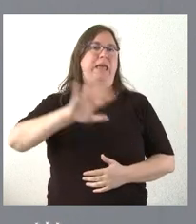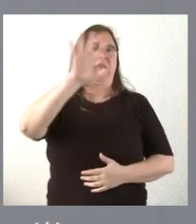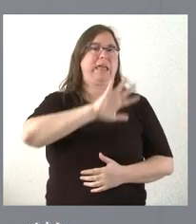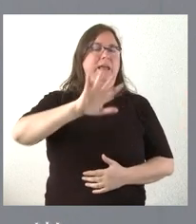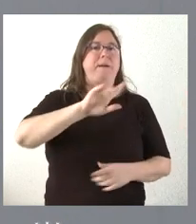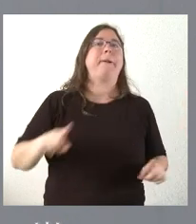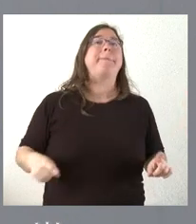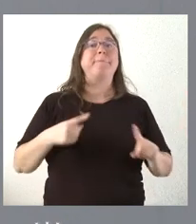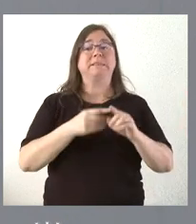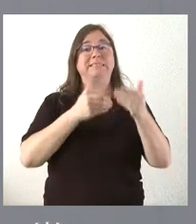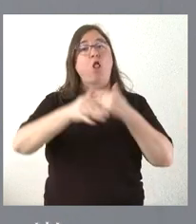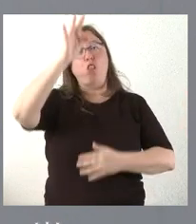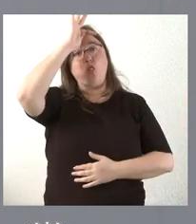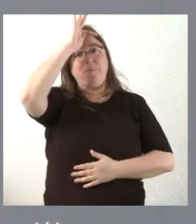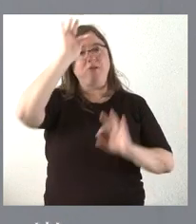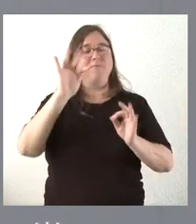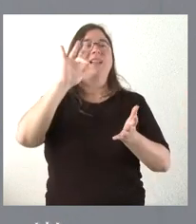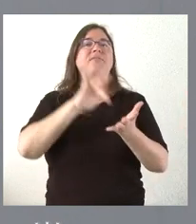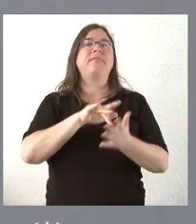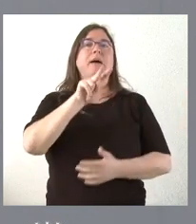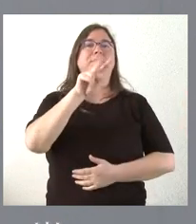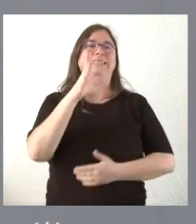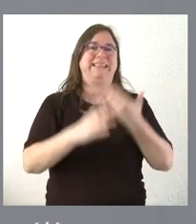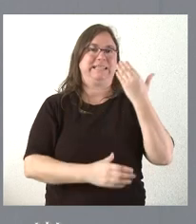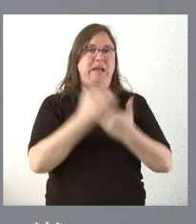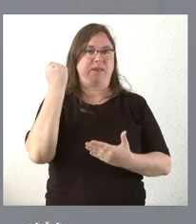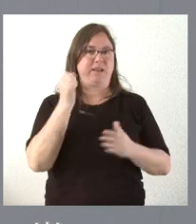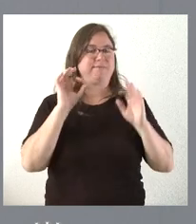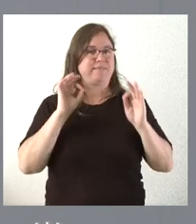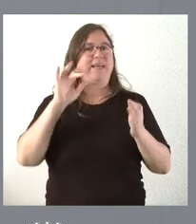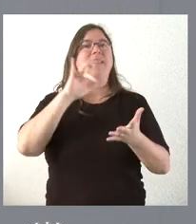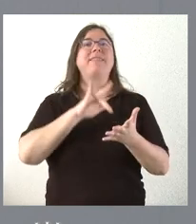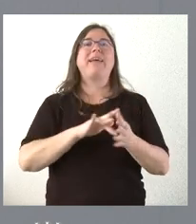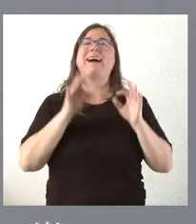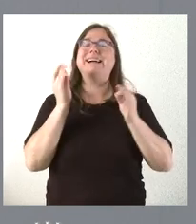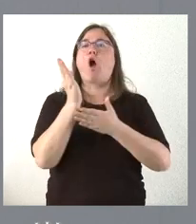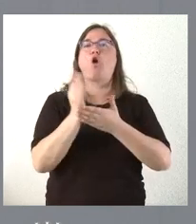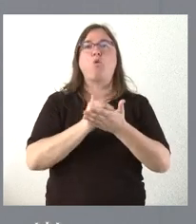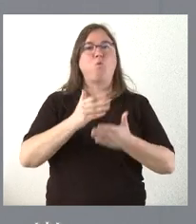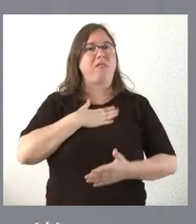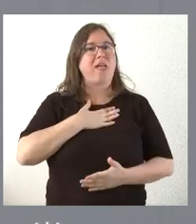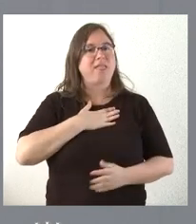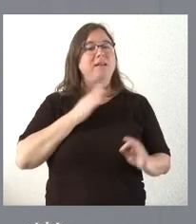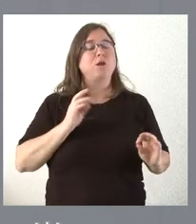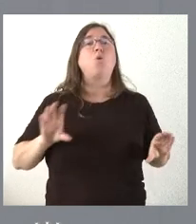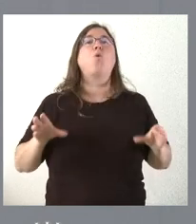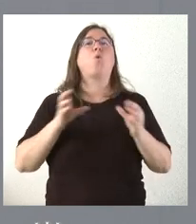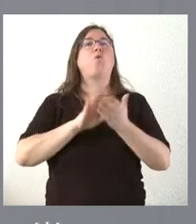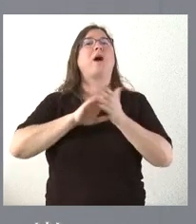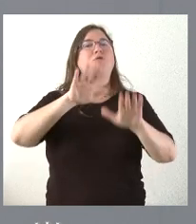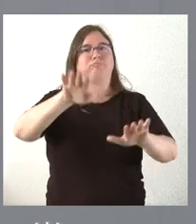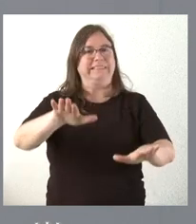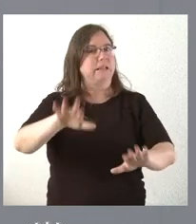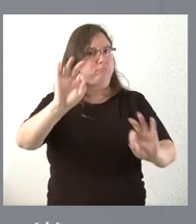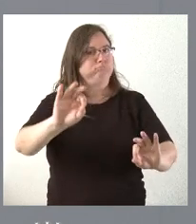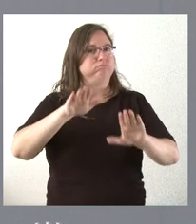el domingo, es el día 23 de abril, es el día de la comunidad. La Junta de Castilla y León estará presente